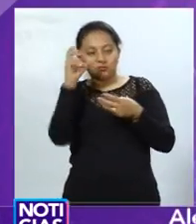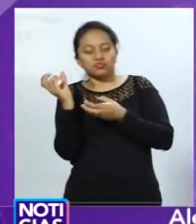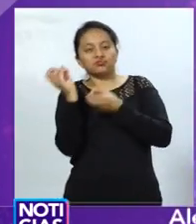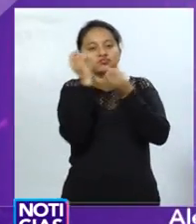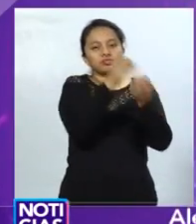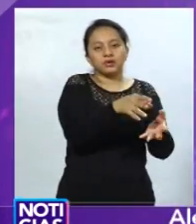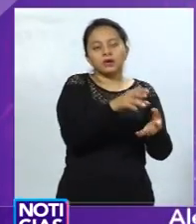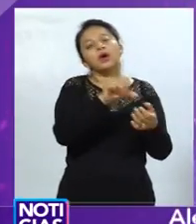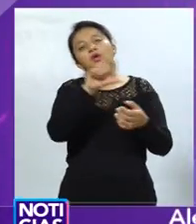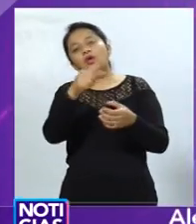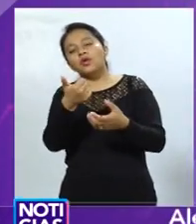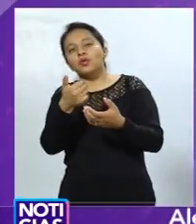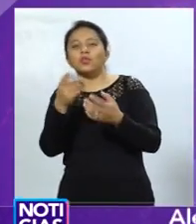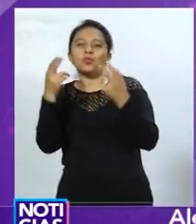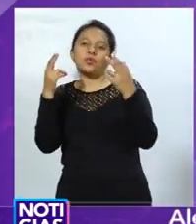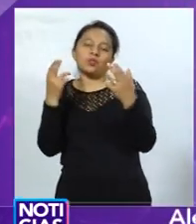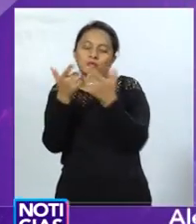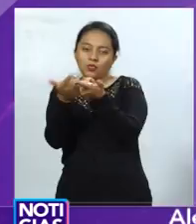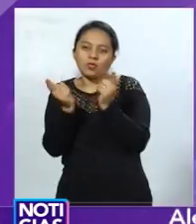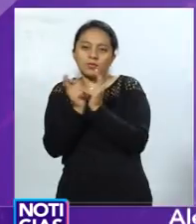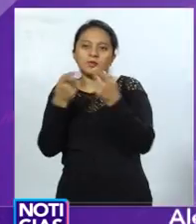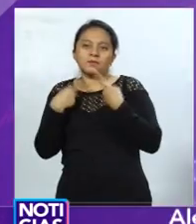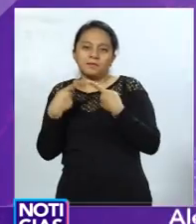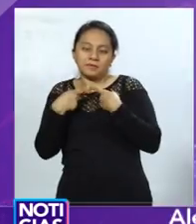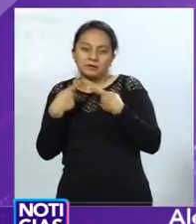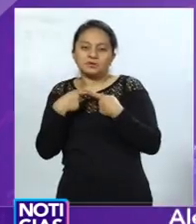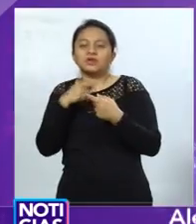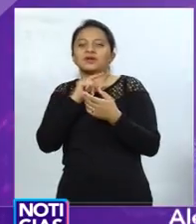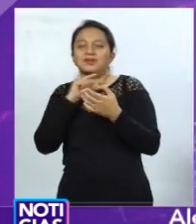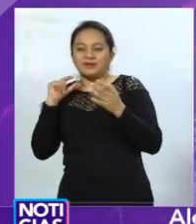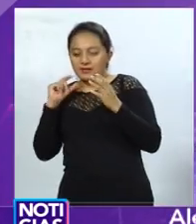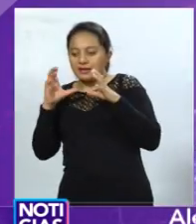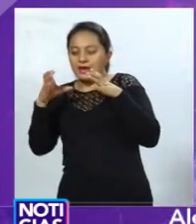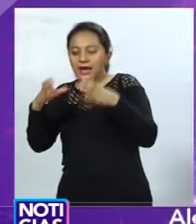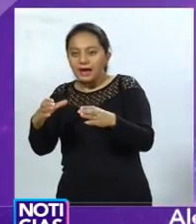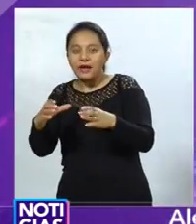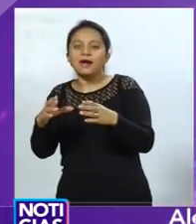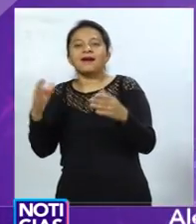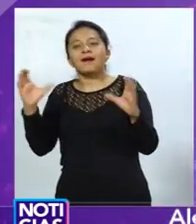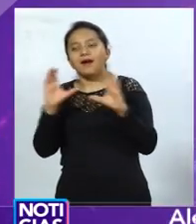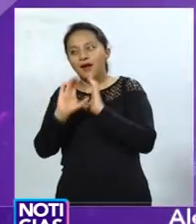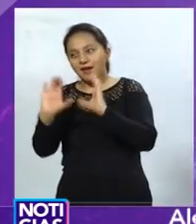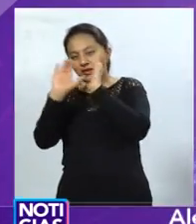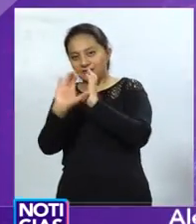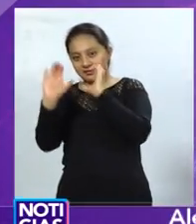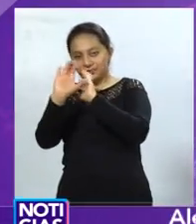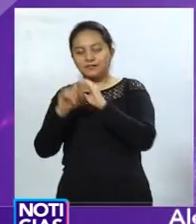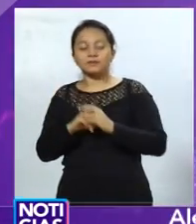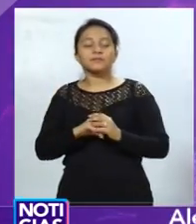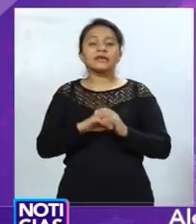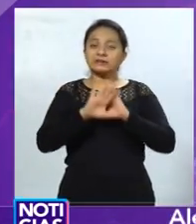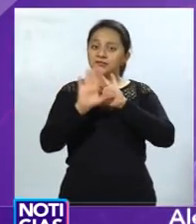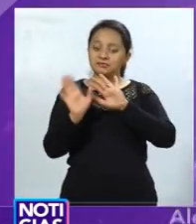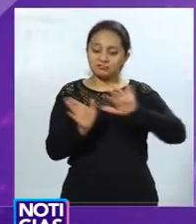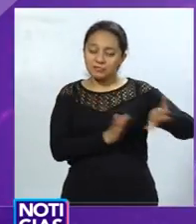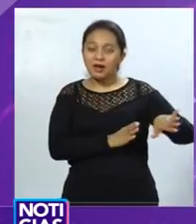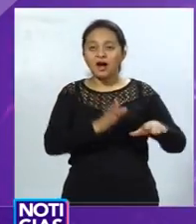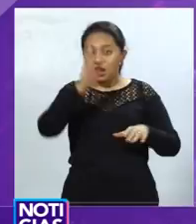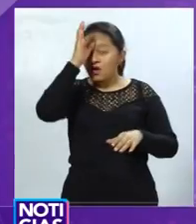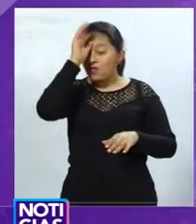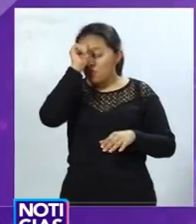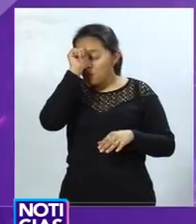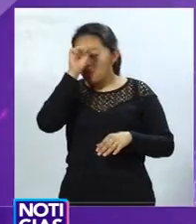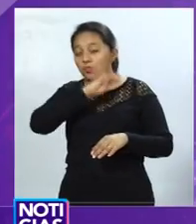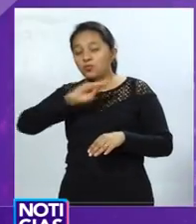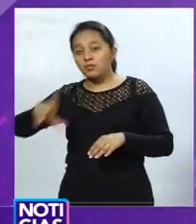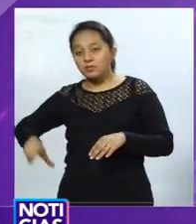acuerdo con el presidente municipal para llevarnos el nacimiento monumental a la Alameda, que va a tener mucho más espacio, que